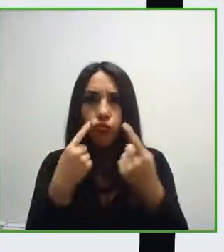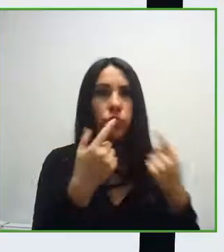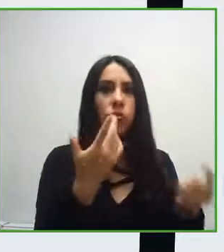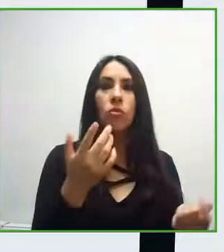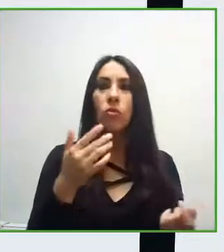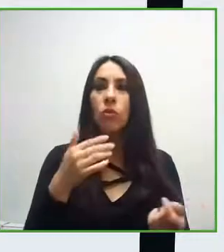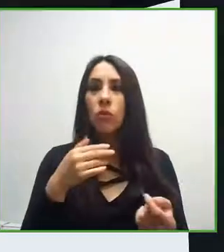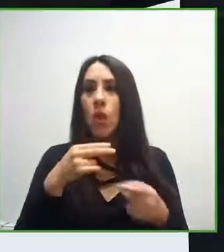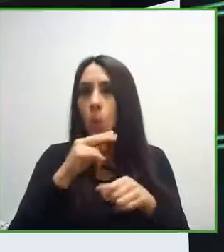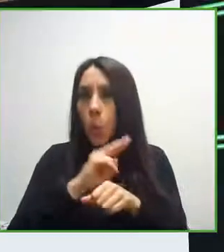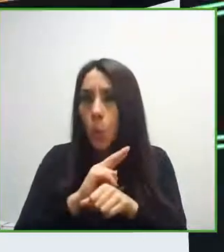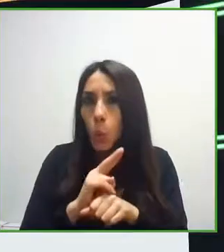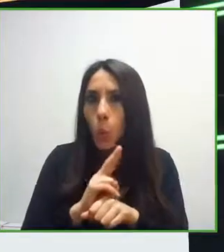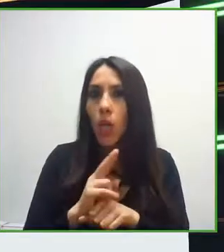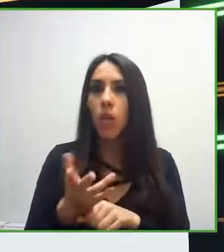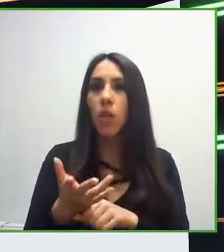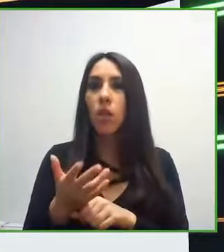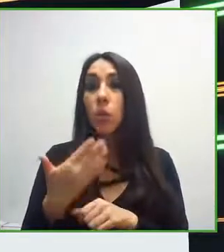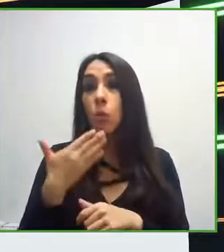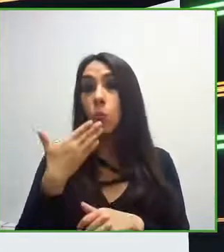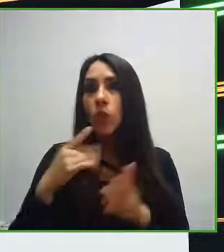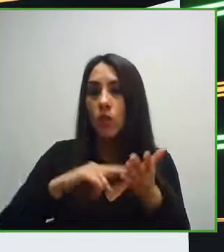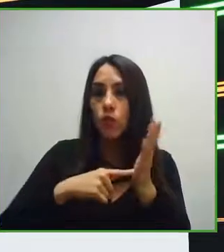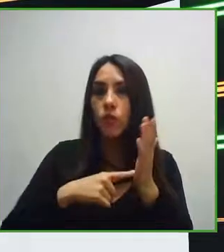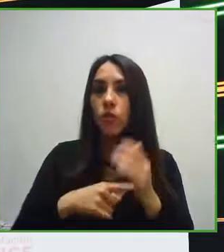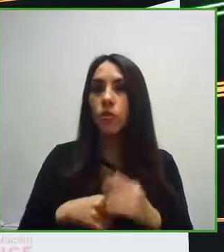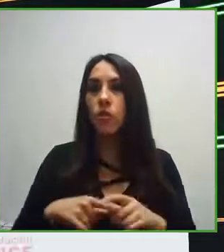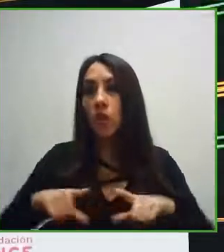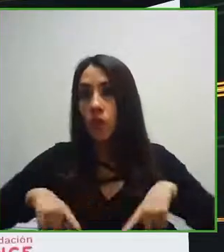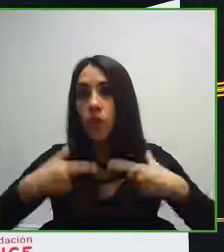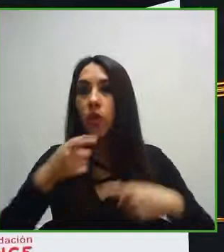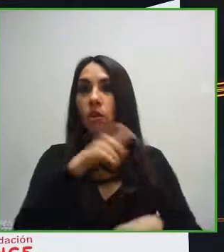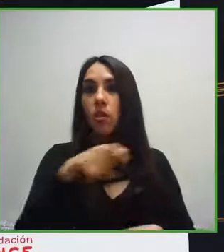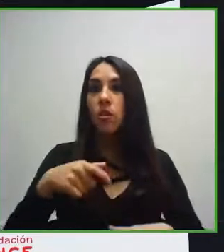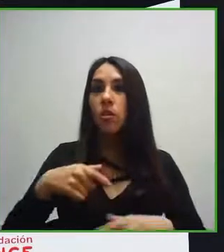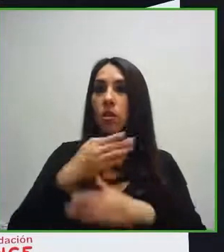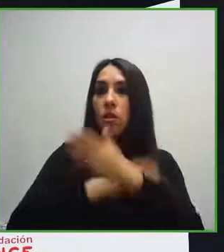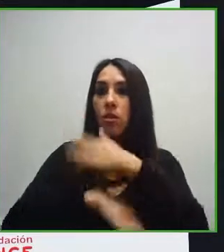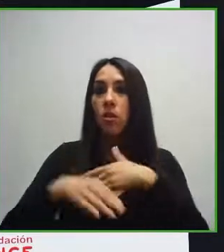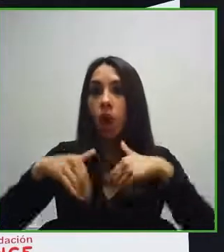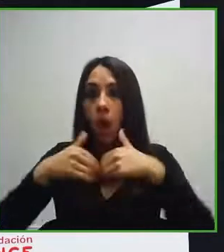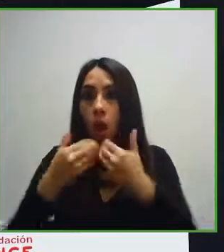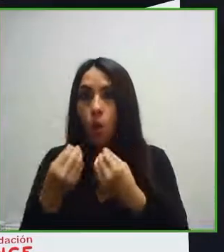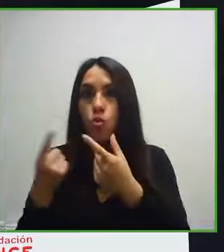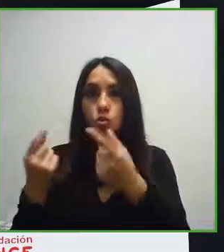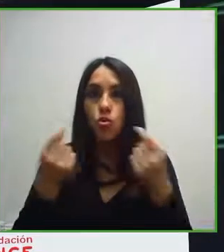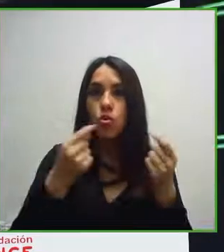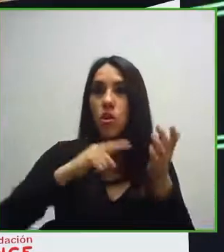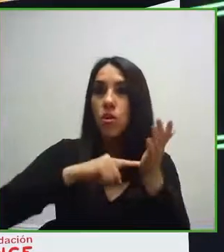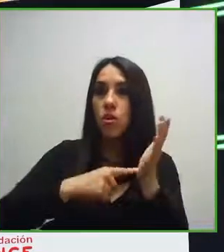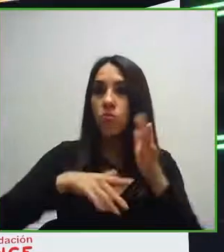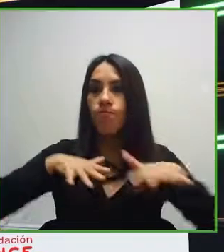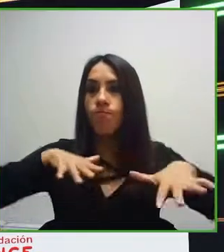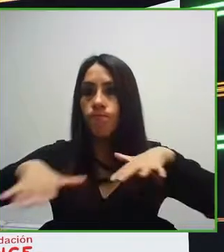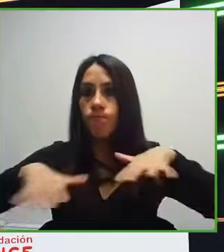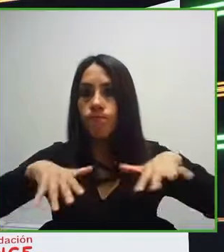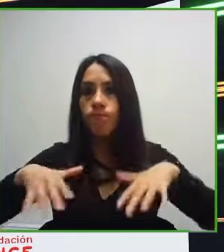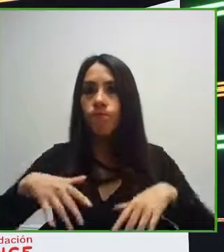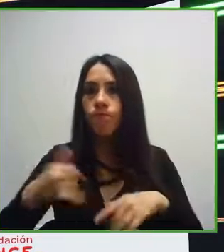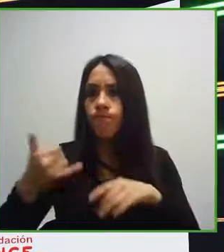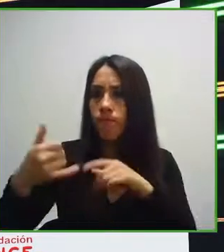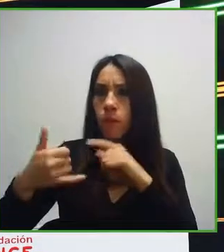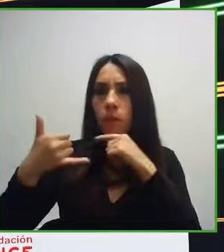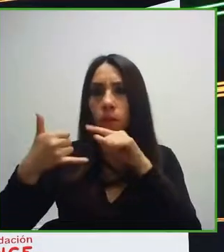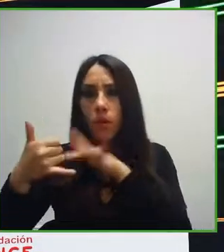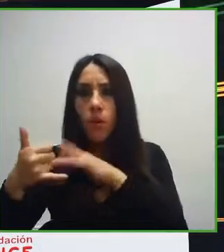personas con discapacidad, mediante la creación de herramientas, dispositivos, tecnologías de existencia, aplicaciones y un sinfín